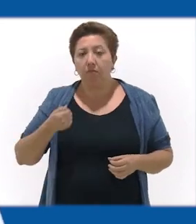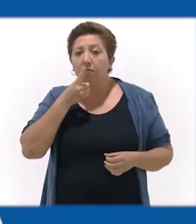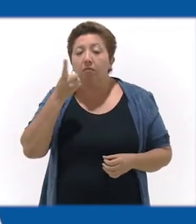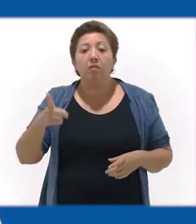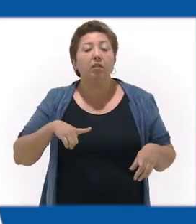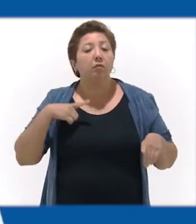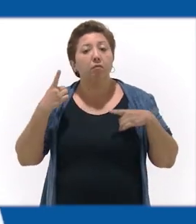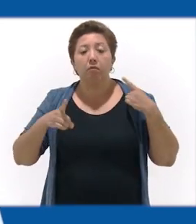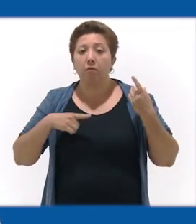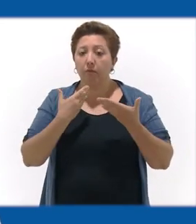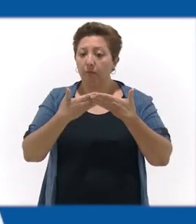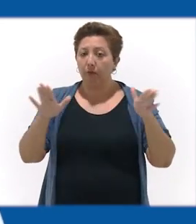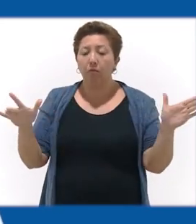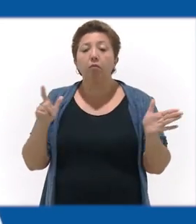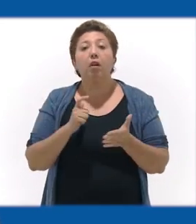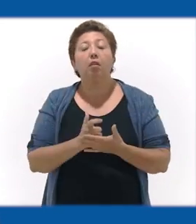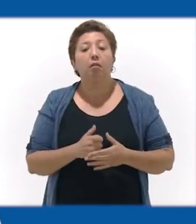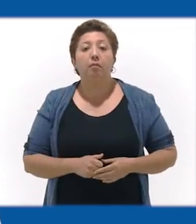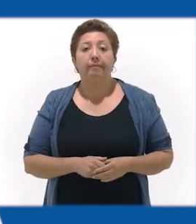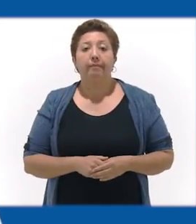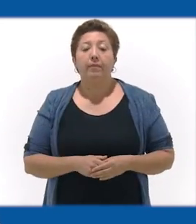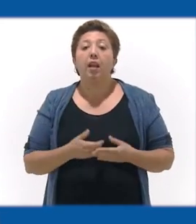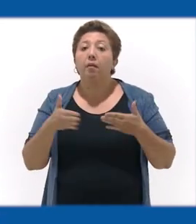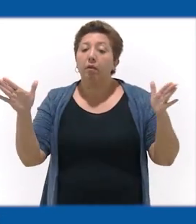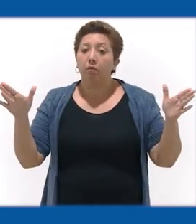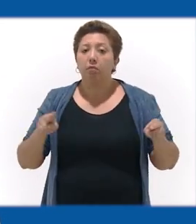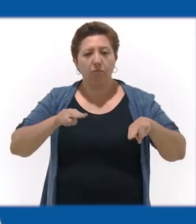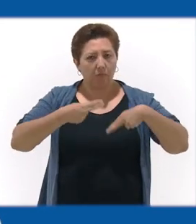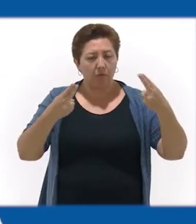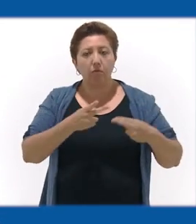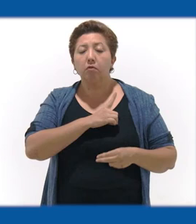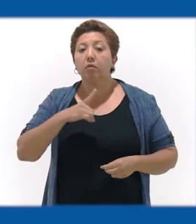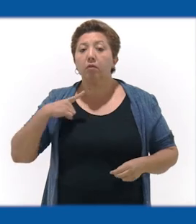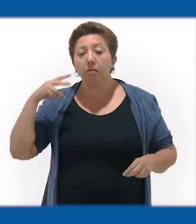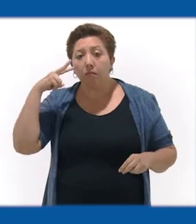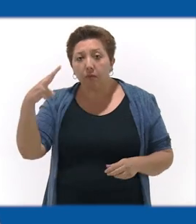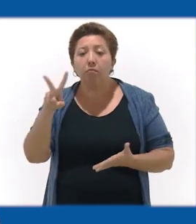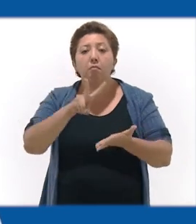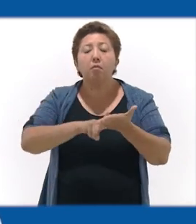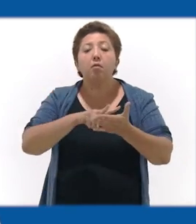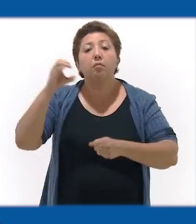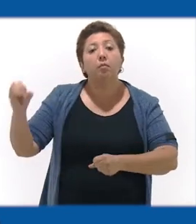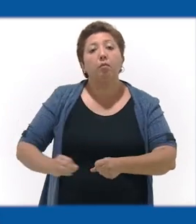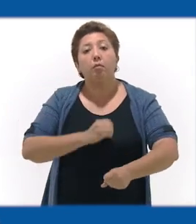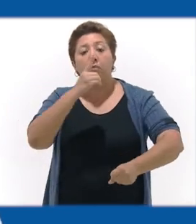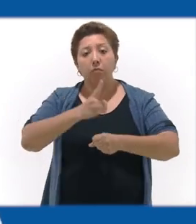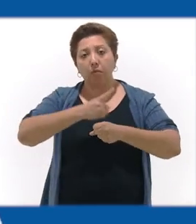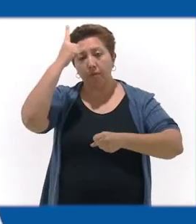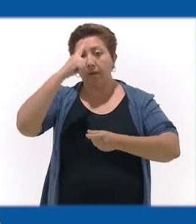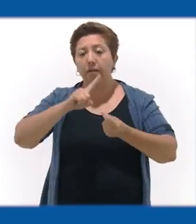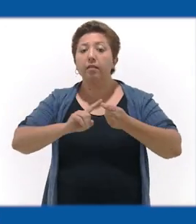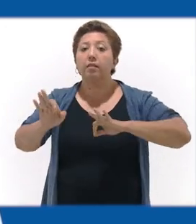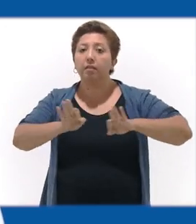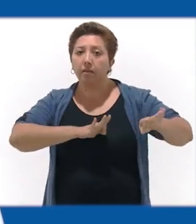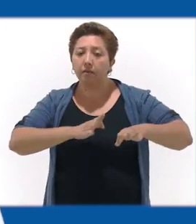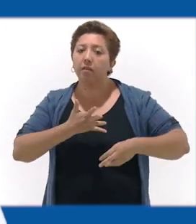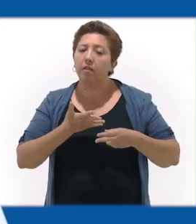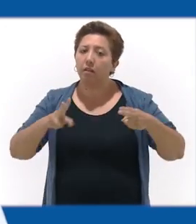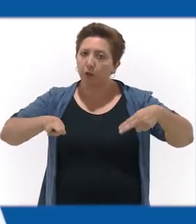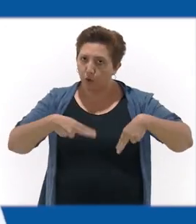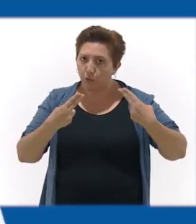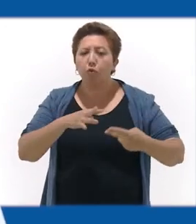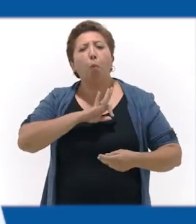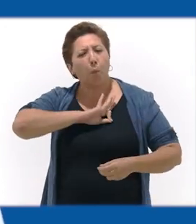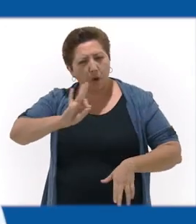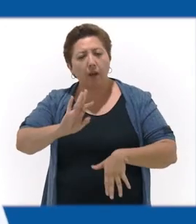repertura económica debe ser vista como una valiosa oportunidad para que quienes trabajan y tienen negocios puedan salir adelante. Pero no